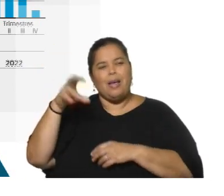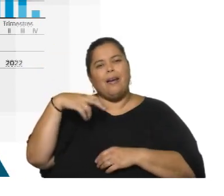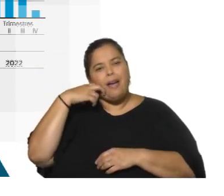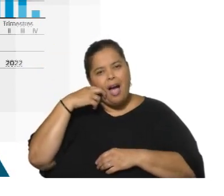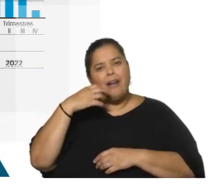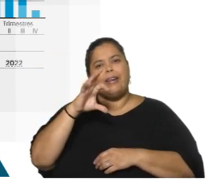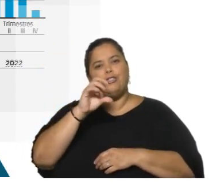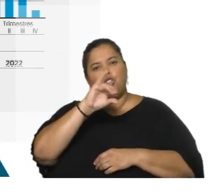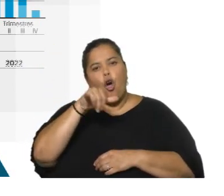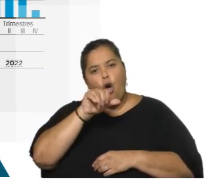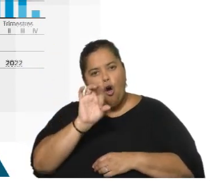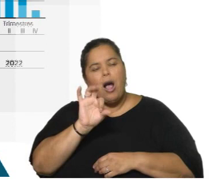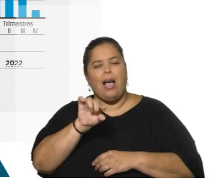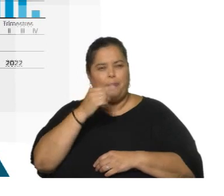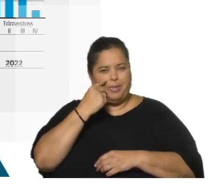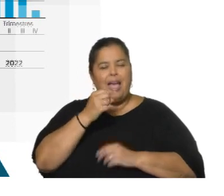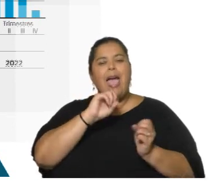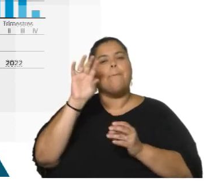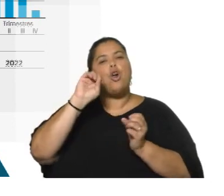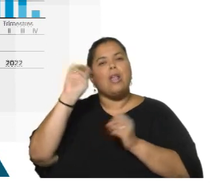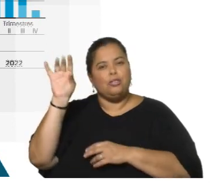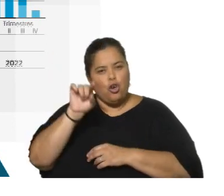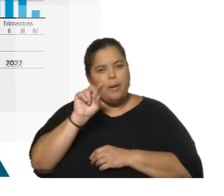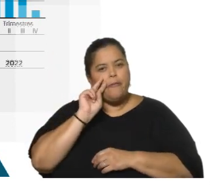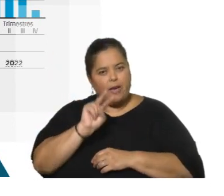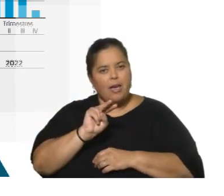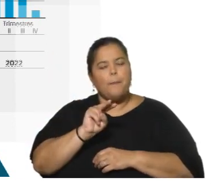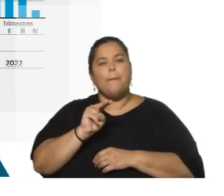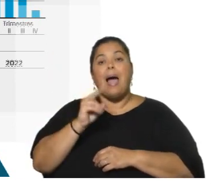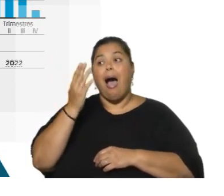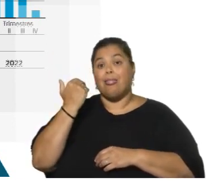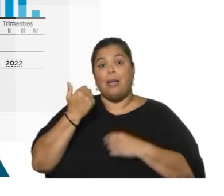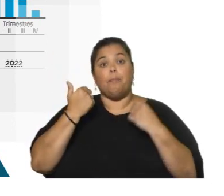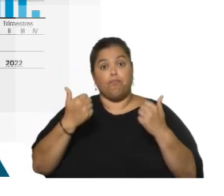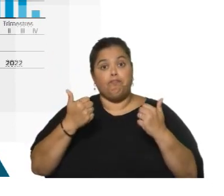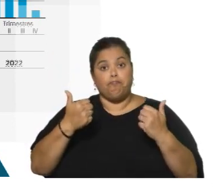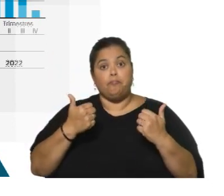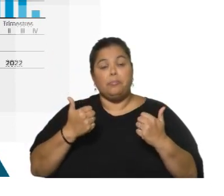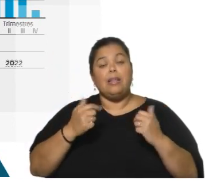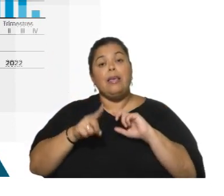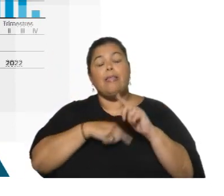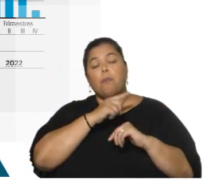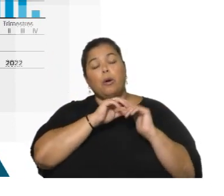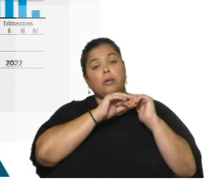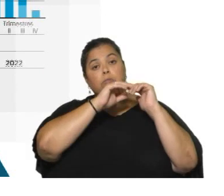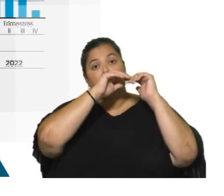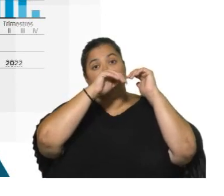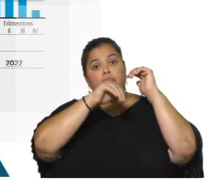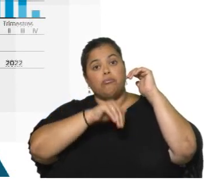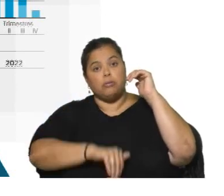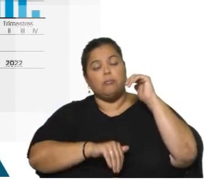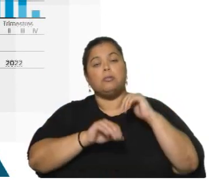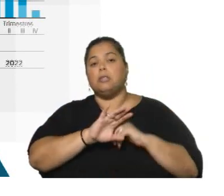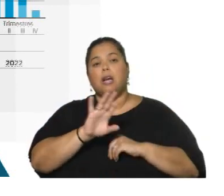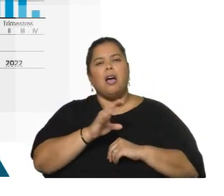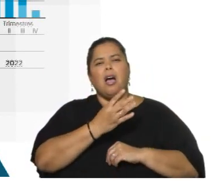en el rubro exportaciones allí, van a poder observar que teníamos un buen comportamiento firme hasta que después empieza a caer. 4,